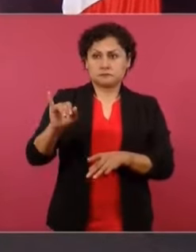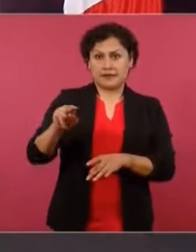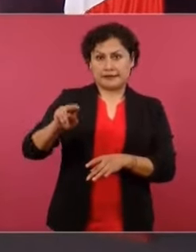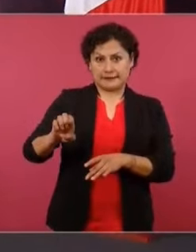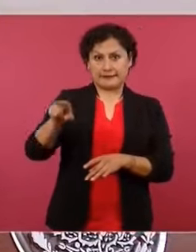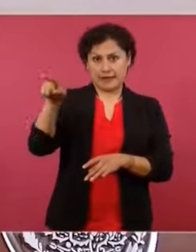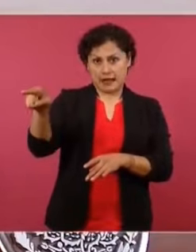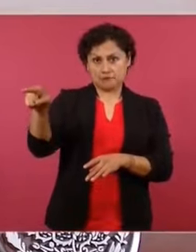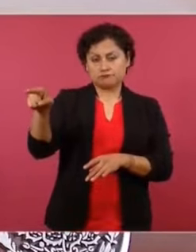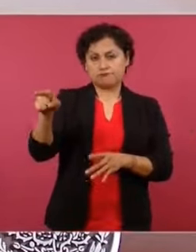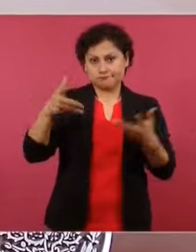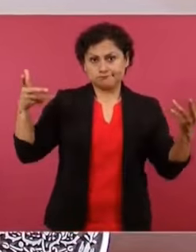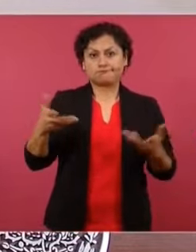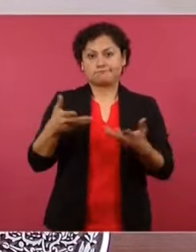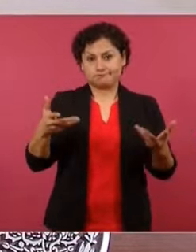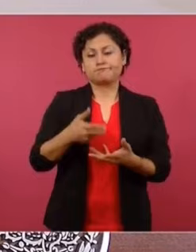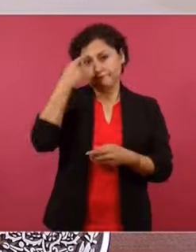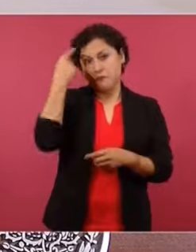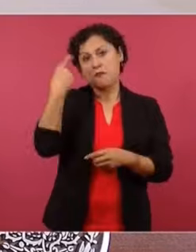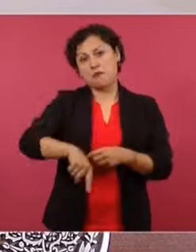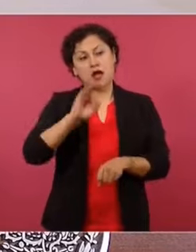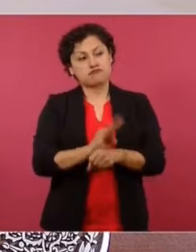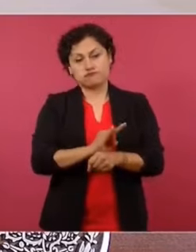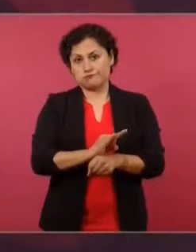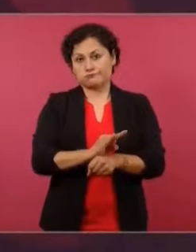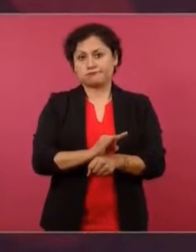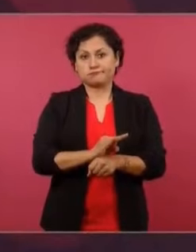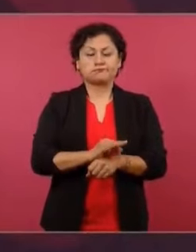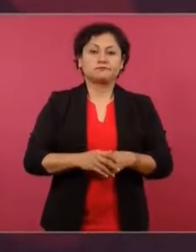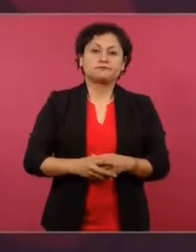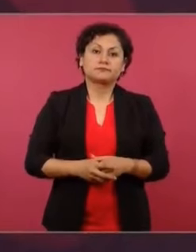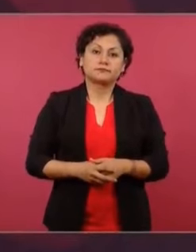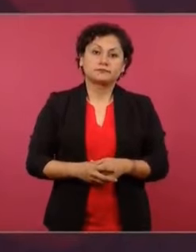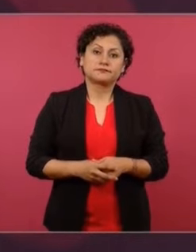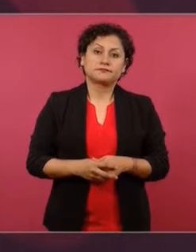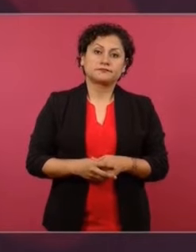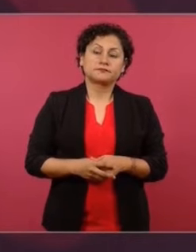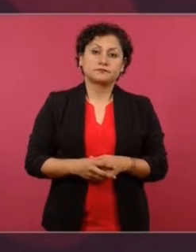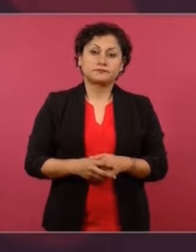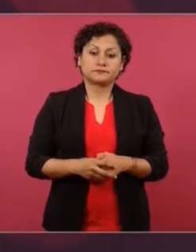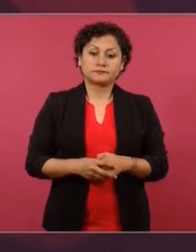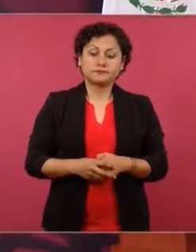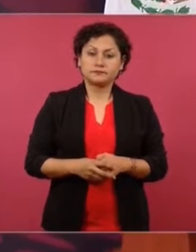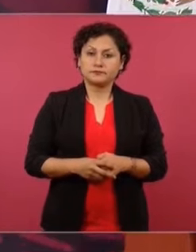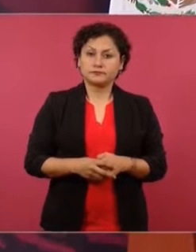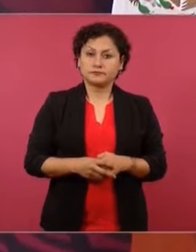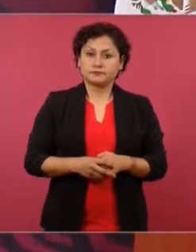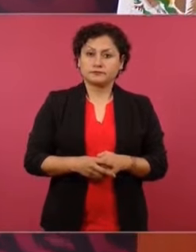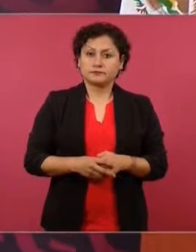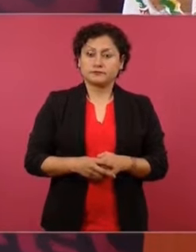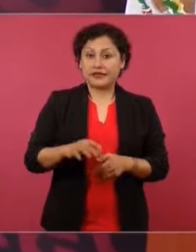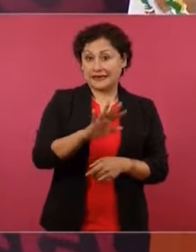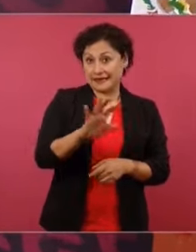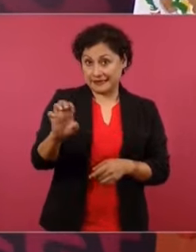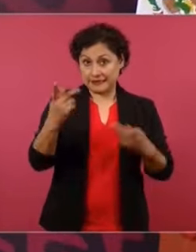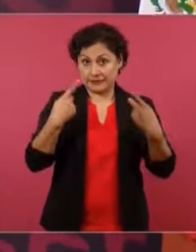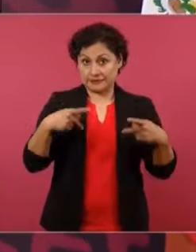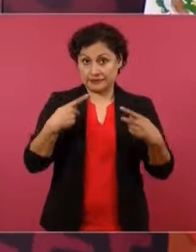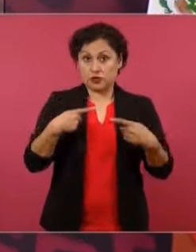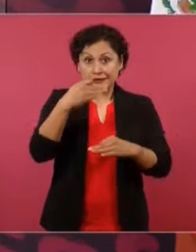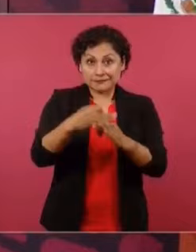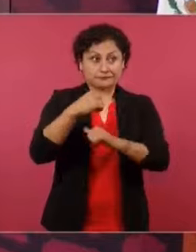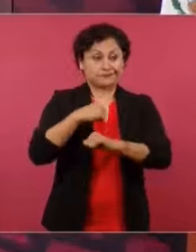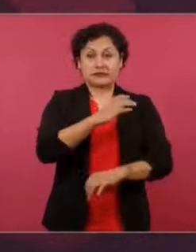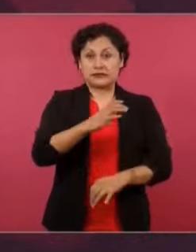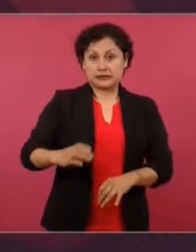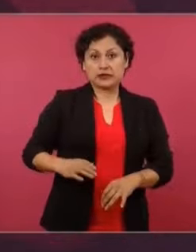que se está llevando a cabo este plan. Ya pasa de 500 el número de candidatos que tienen protección, lo vamos